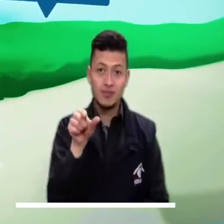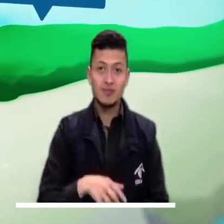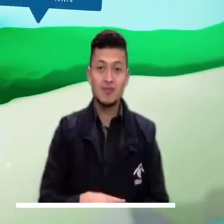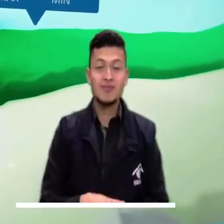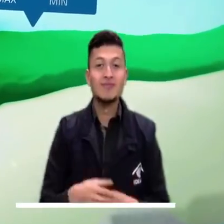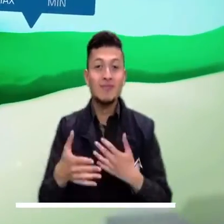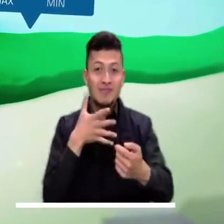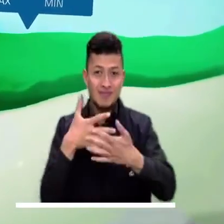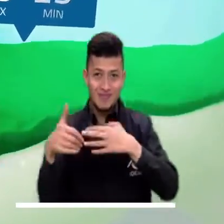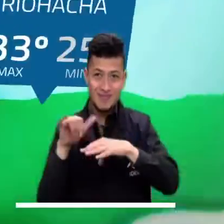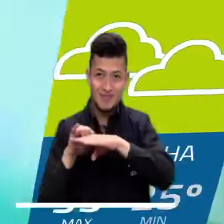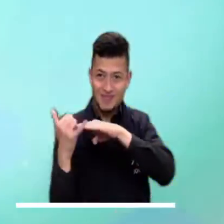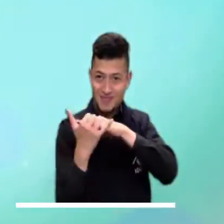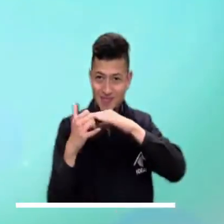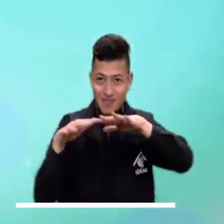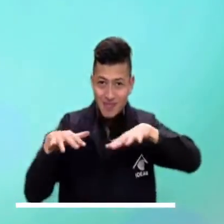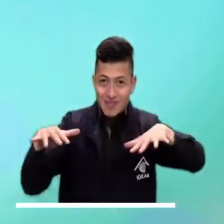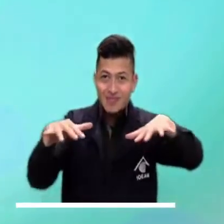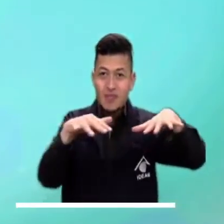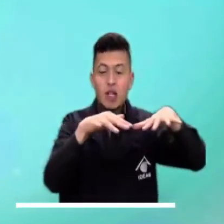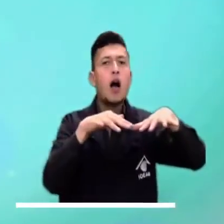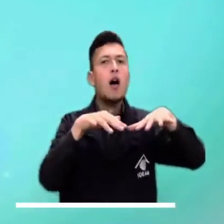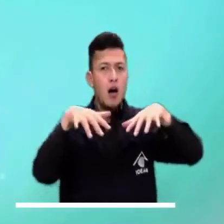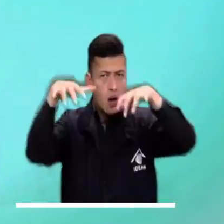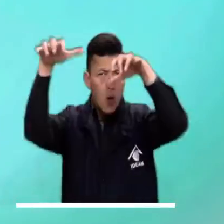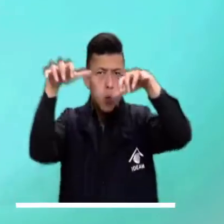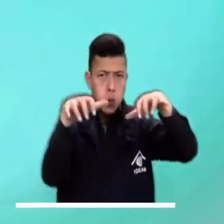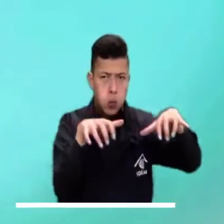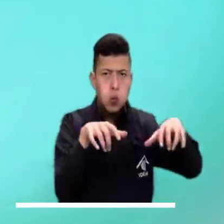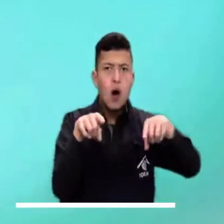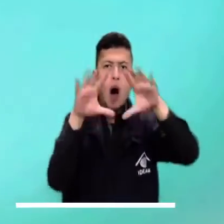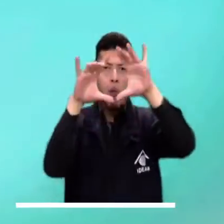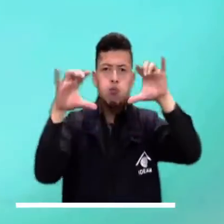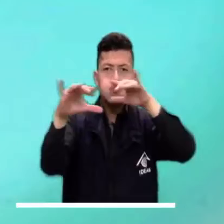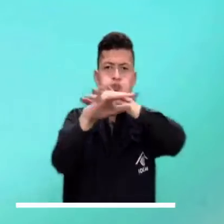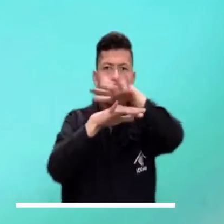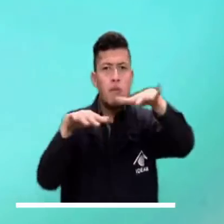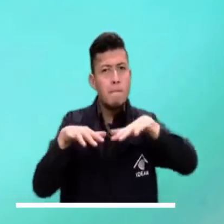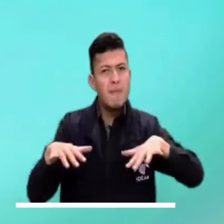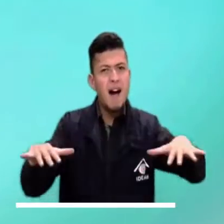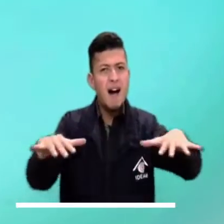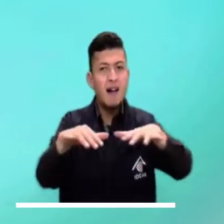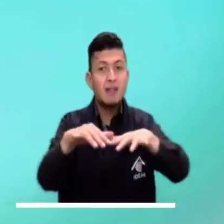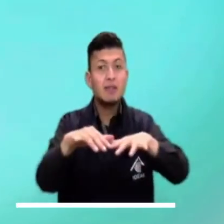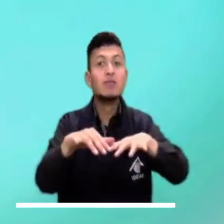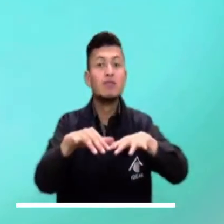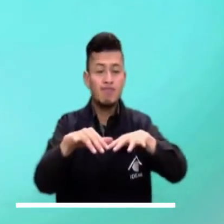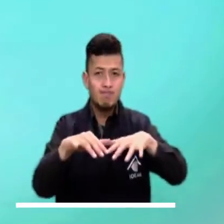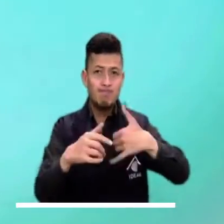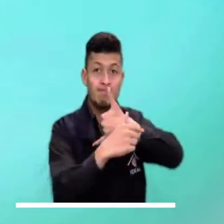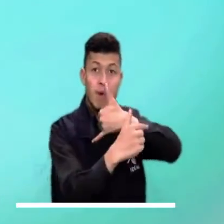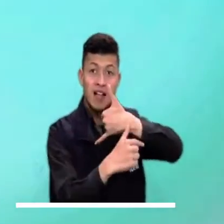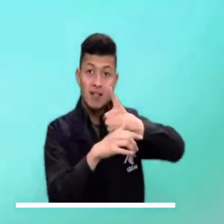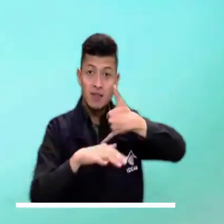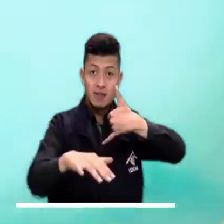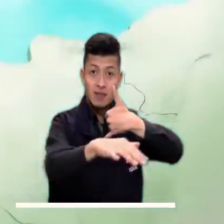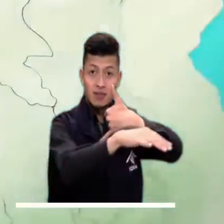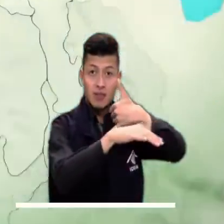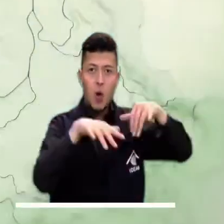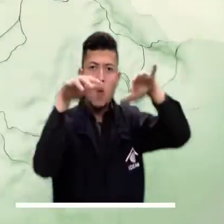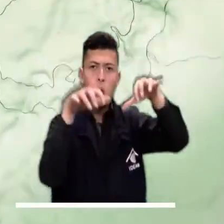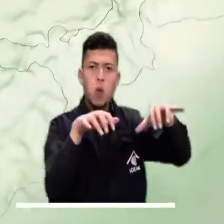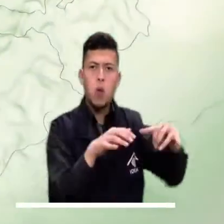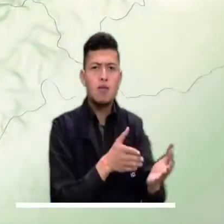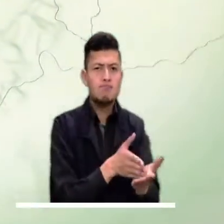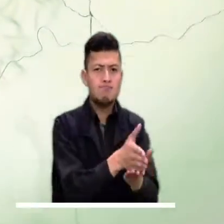El archipiélago de San Andrés lucirá cielo parcialmente nublado y espera lluvias ligeras sobre la mayor parte del área insular. En el litoral